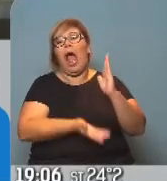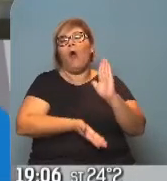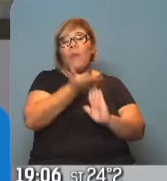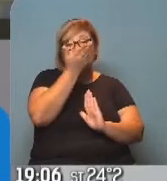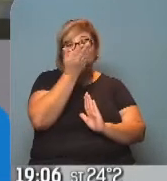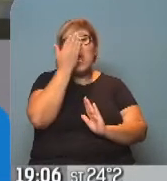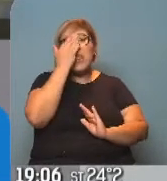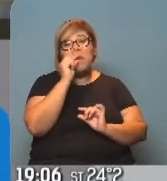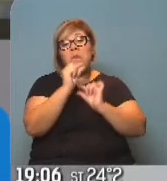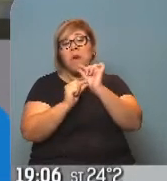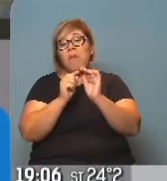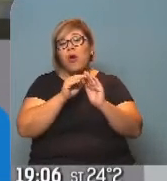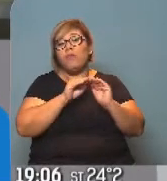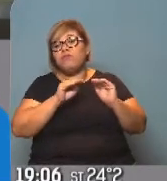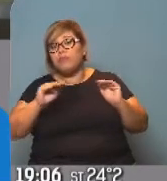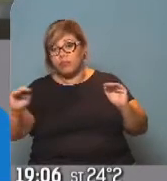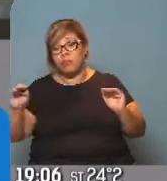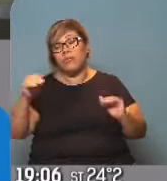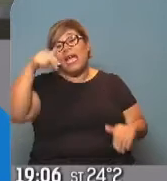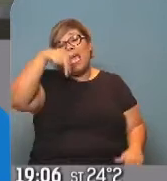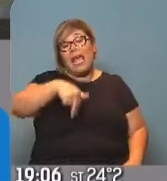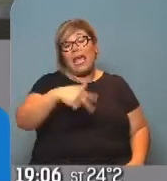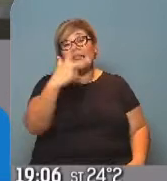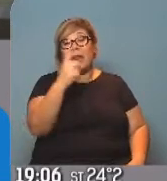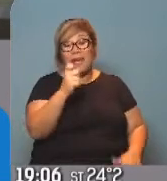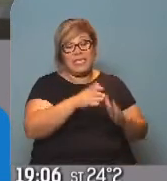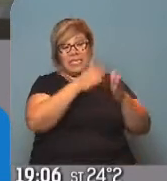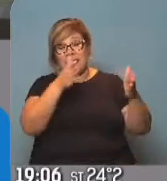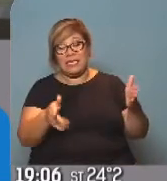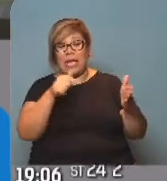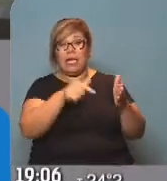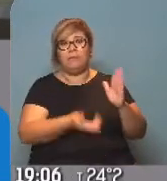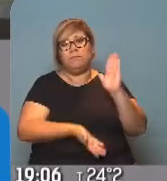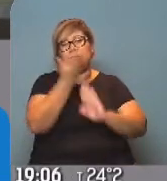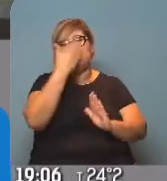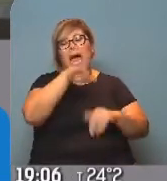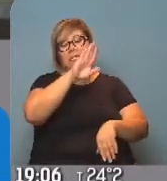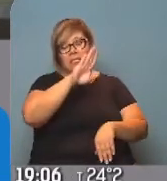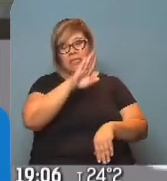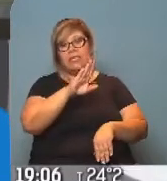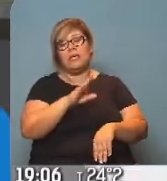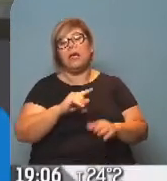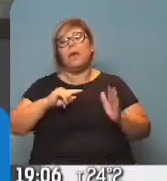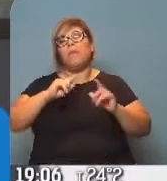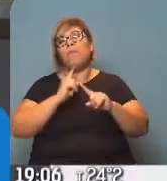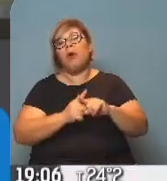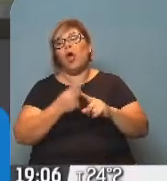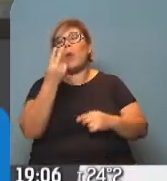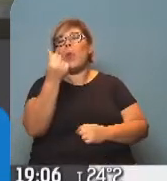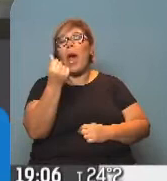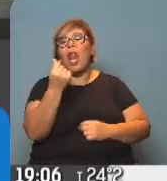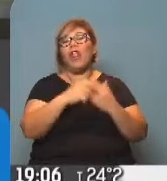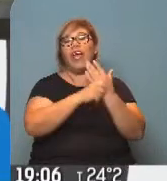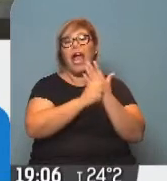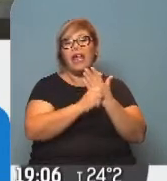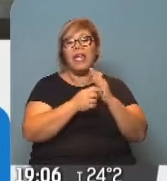En este trimestre quizás fue un poco mayor porque teníamos, cuando uno observa, teníamos un atraso con respecto al precio de la carne, con respecto